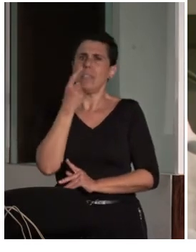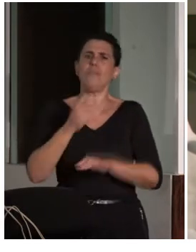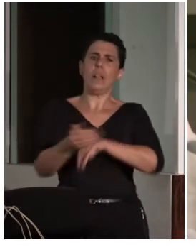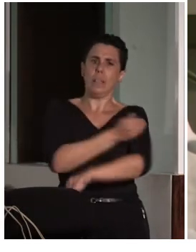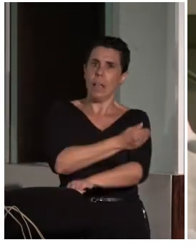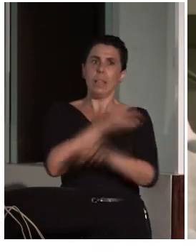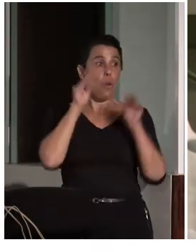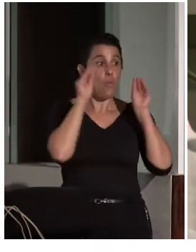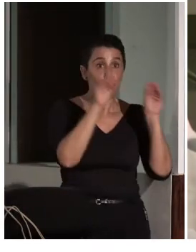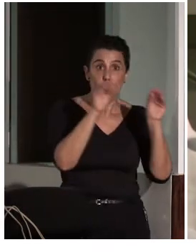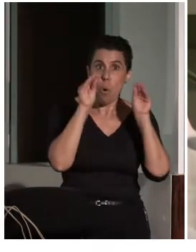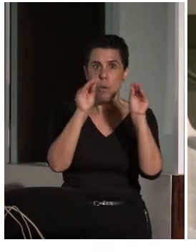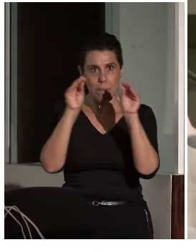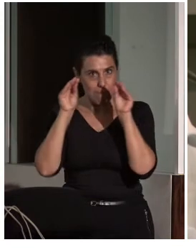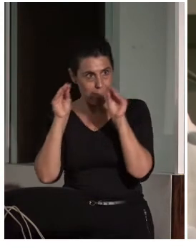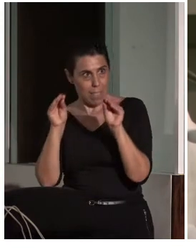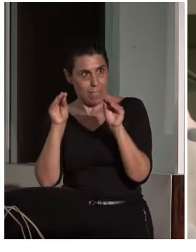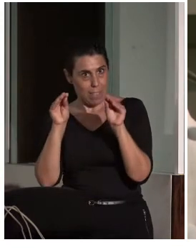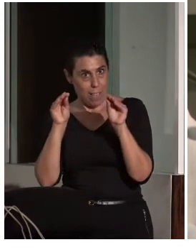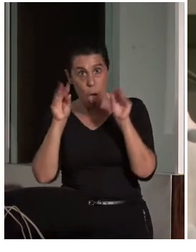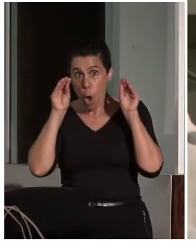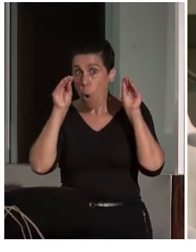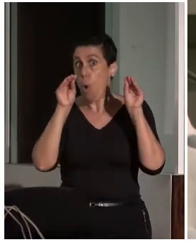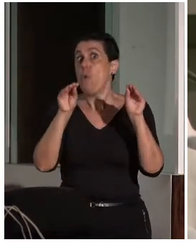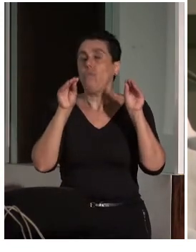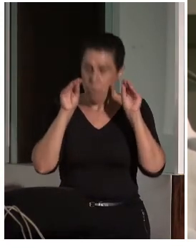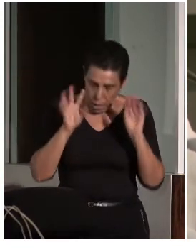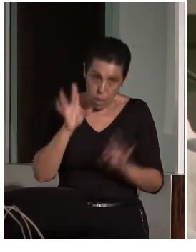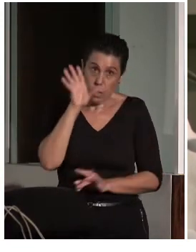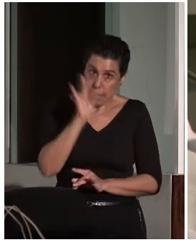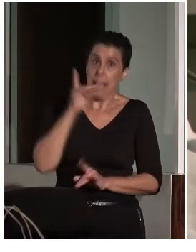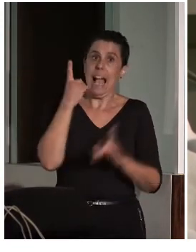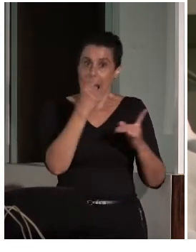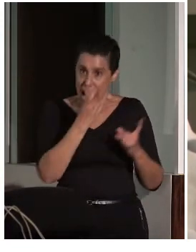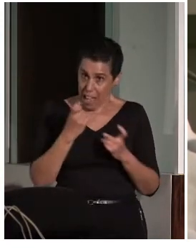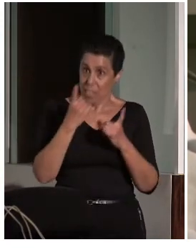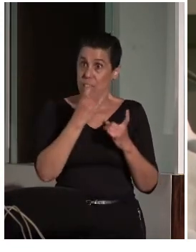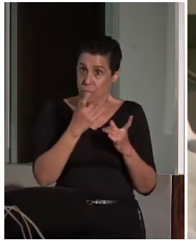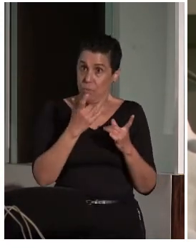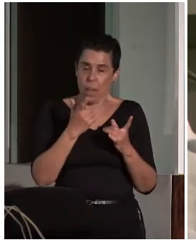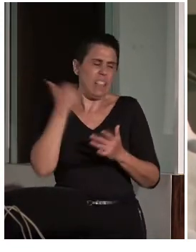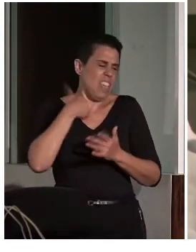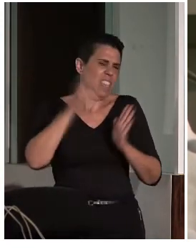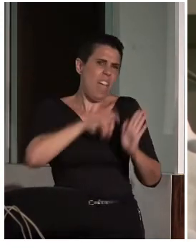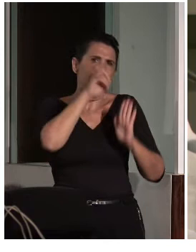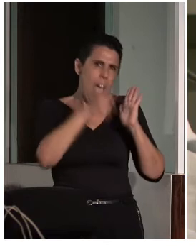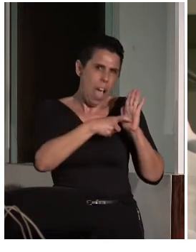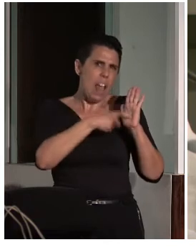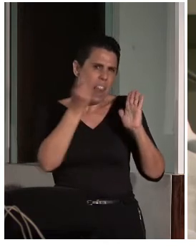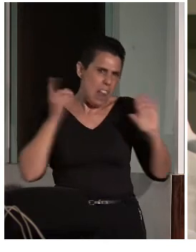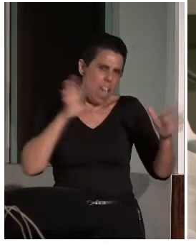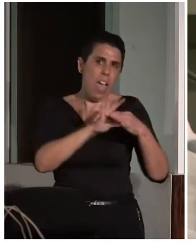a cabo no solamente que también es muy necesaria y que, además, legislación hay absolutamente para todo.